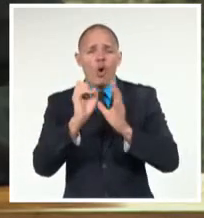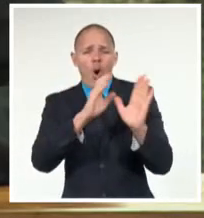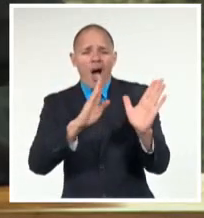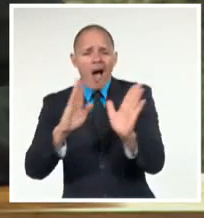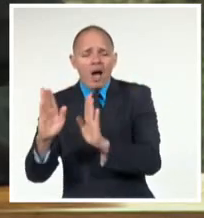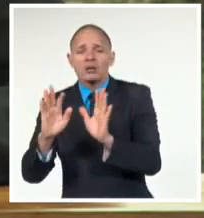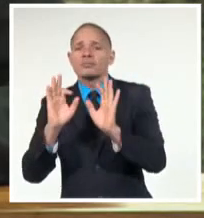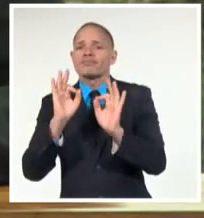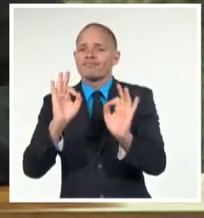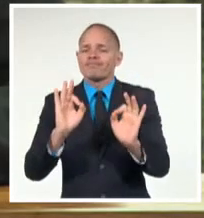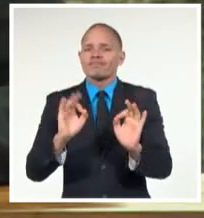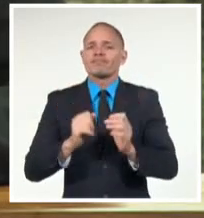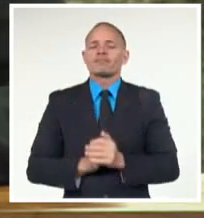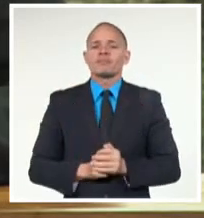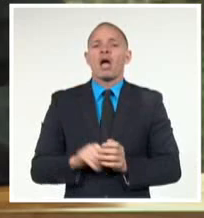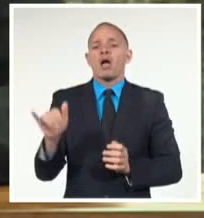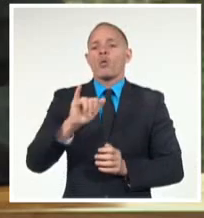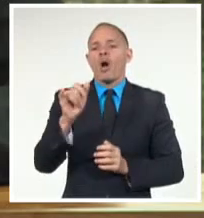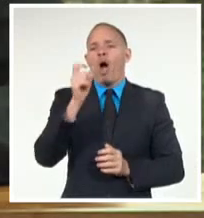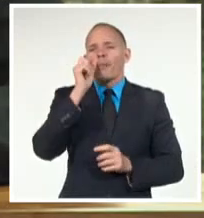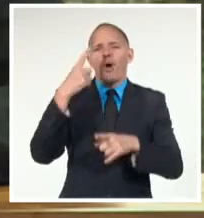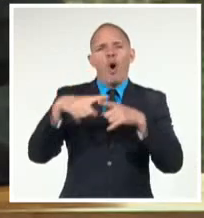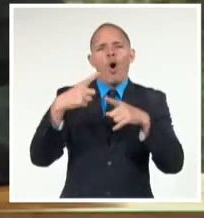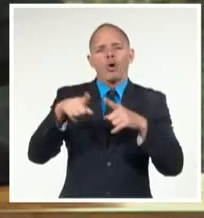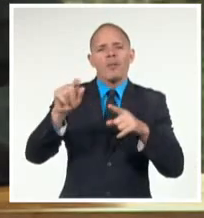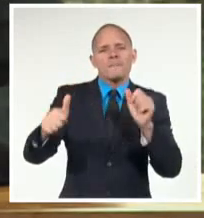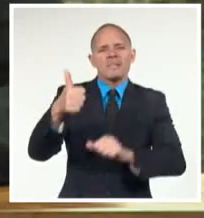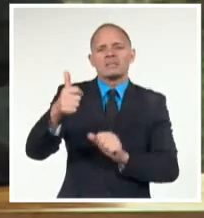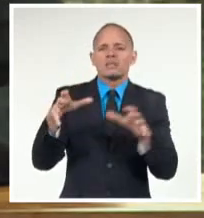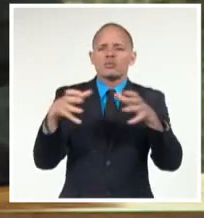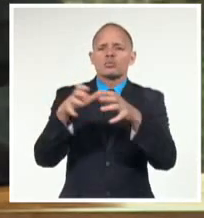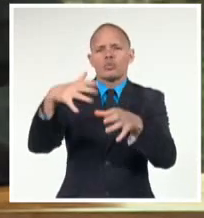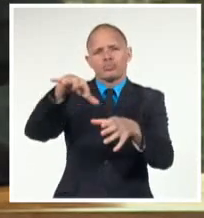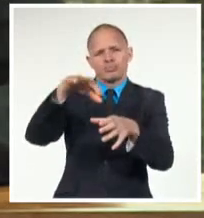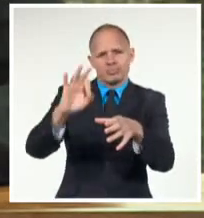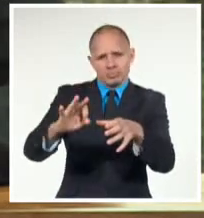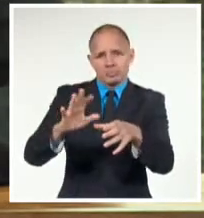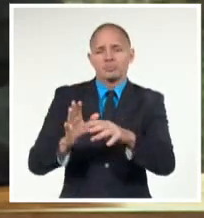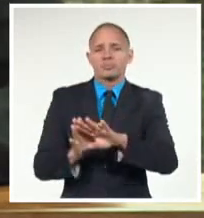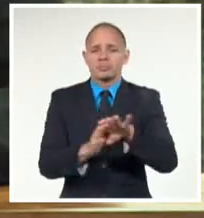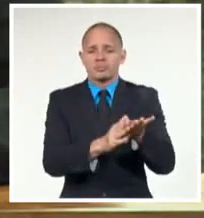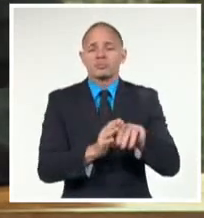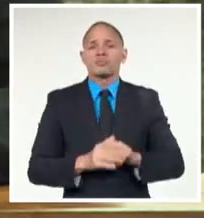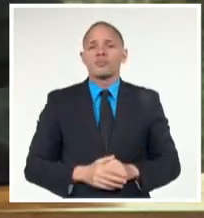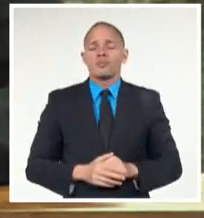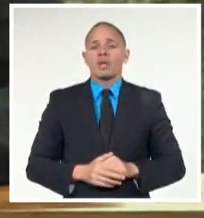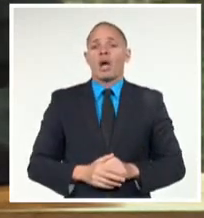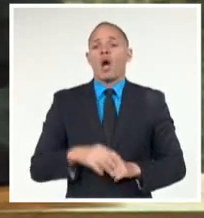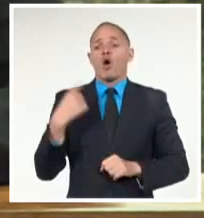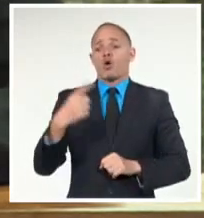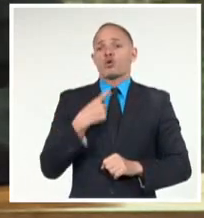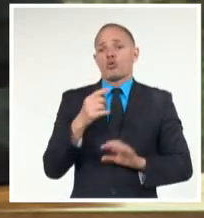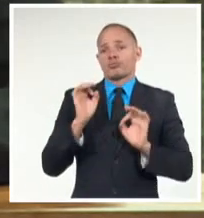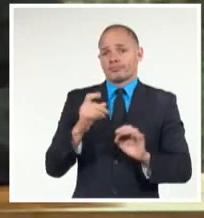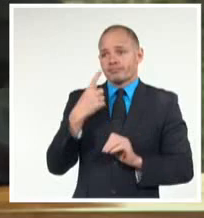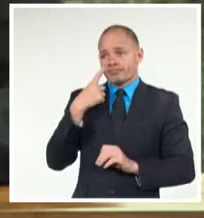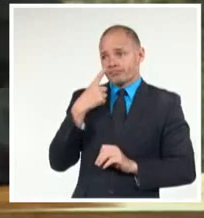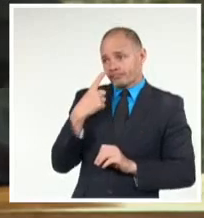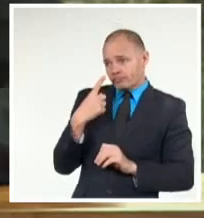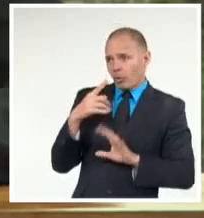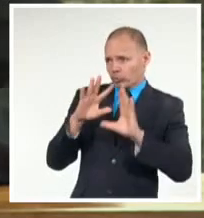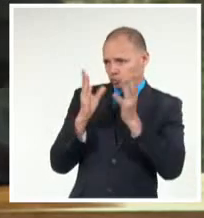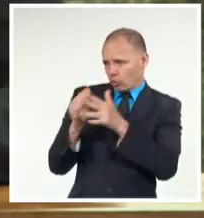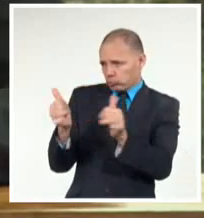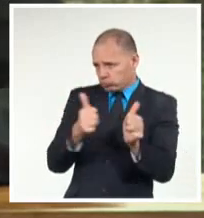Mijail Mianikovich como presidente del Colegio de la Comisión. Como estado observador de la Unión Económica Euroasiática,